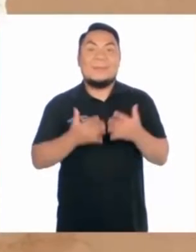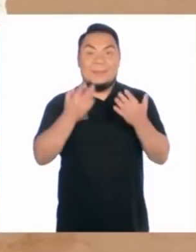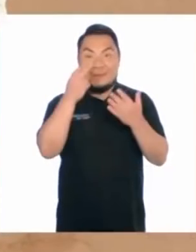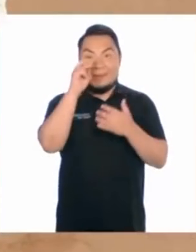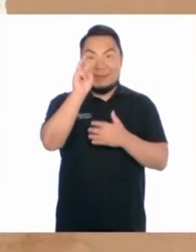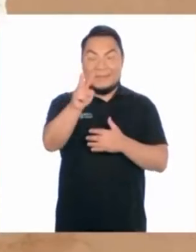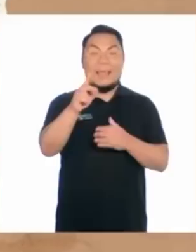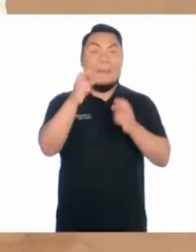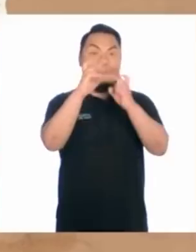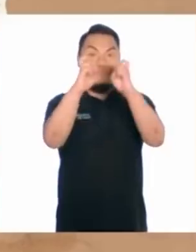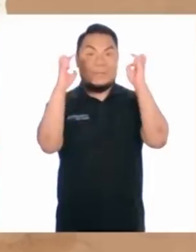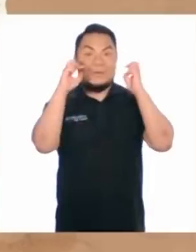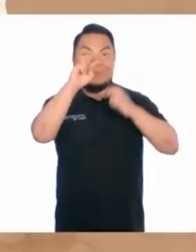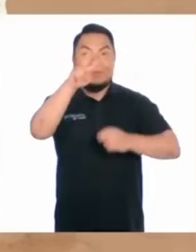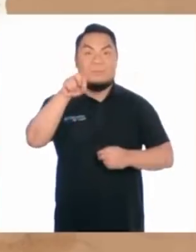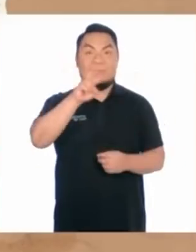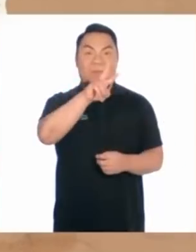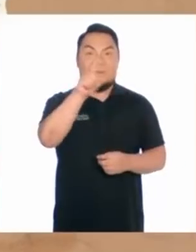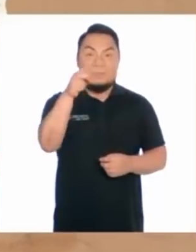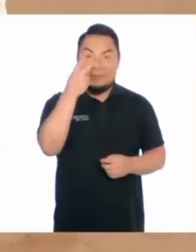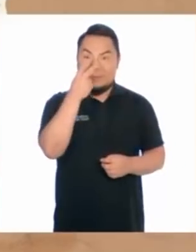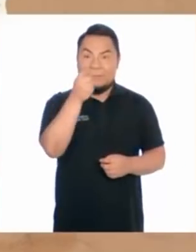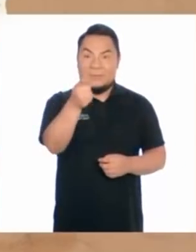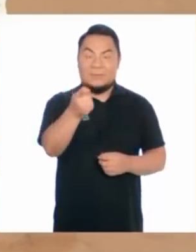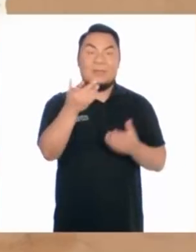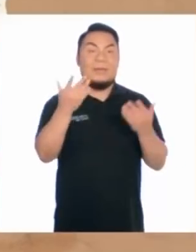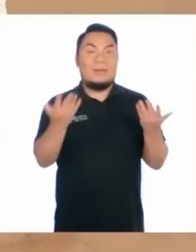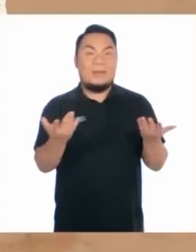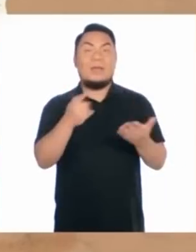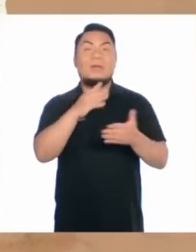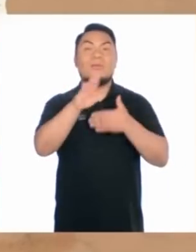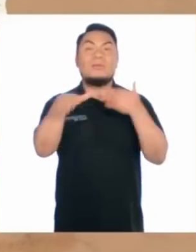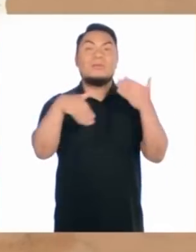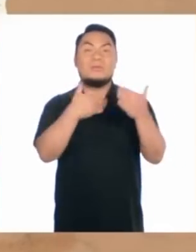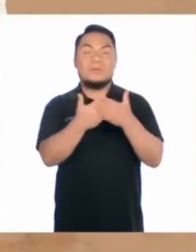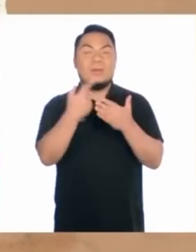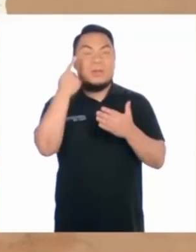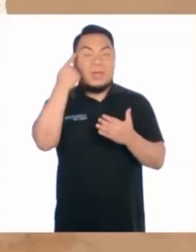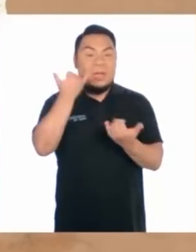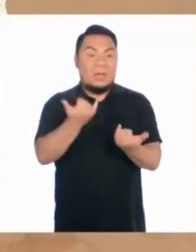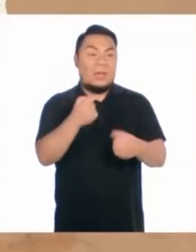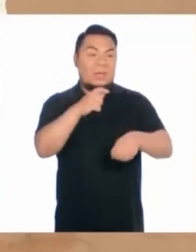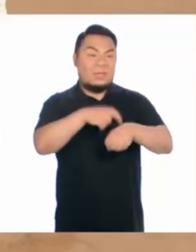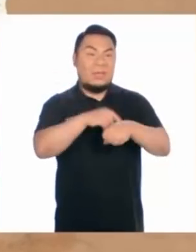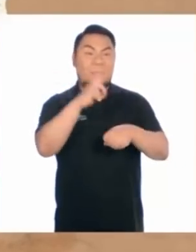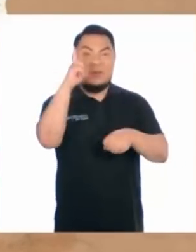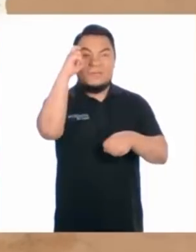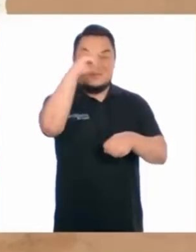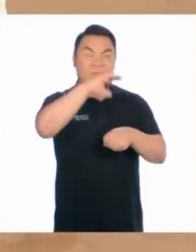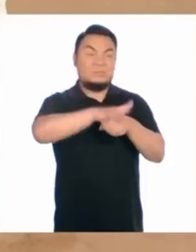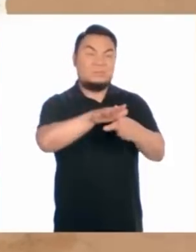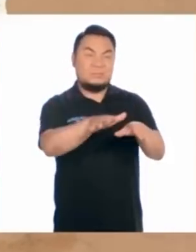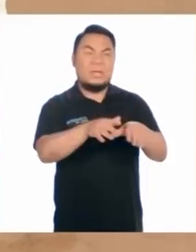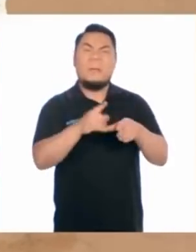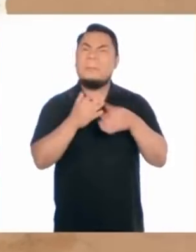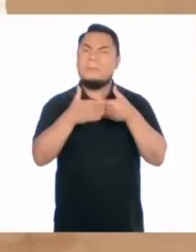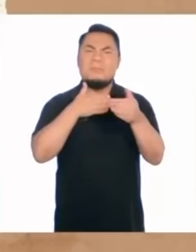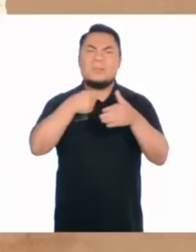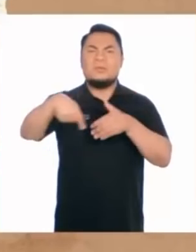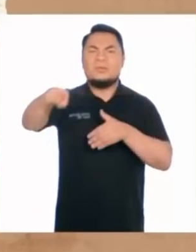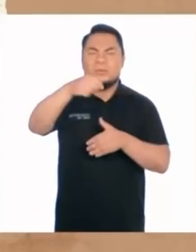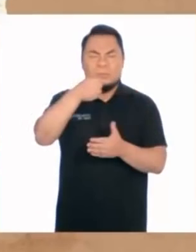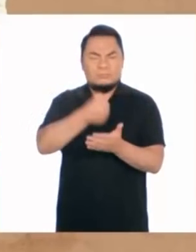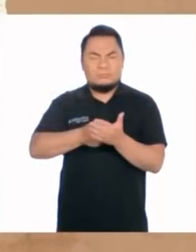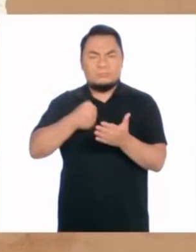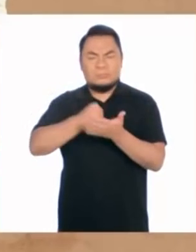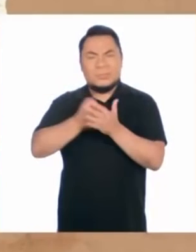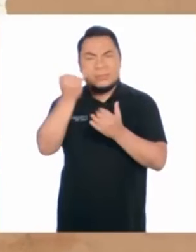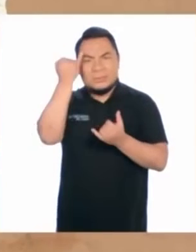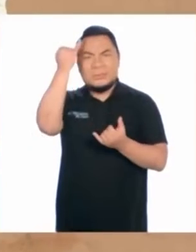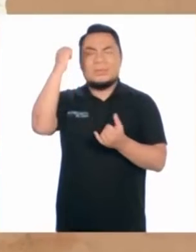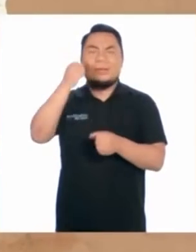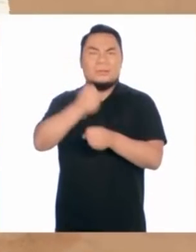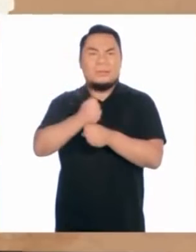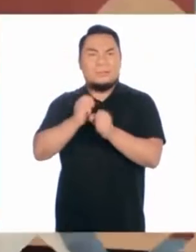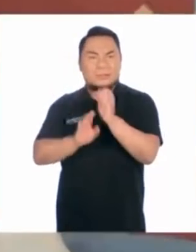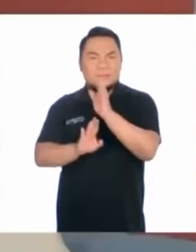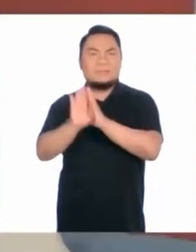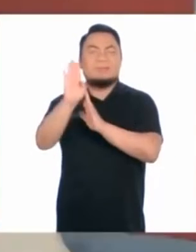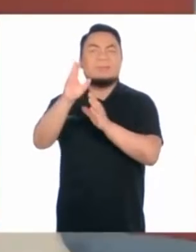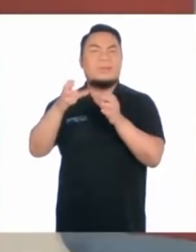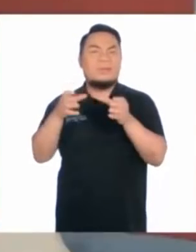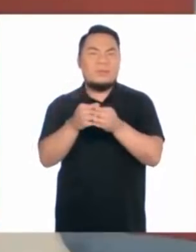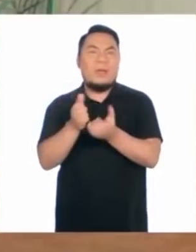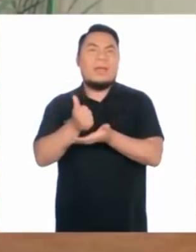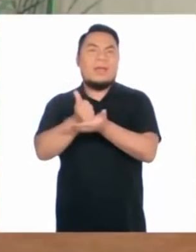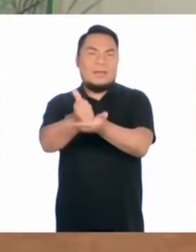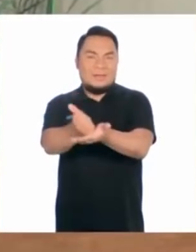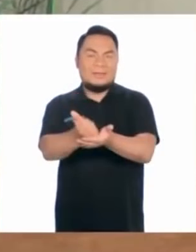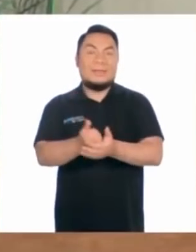Muy bien, Promo 2021. Ahora vemos que aunque el contexto sea adverso, es posible sacar lo mejor de cada una de nosotras y nosotros.